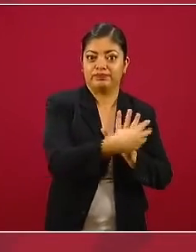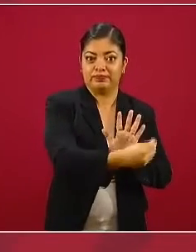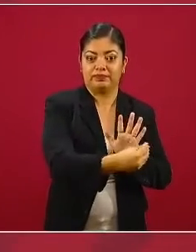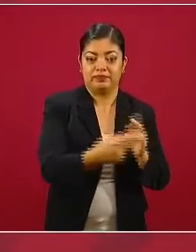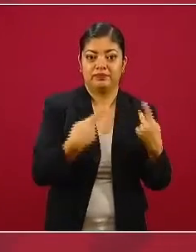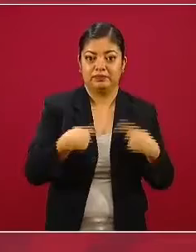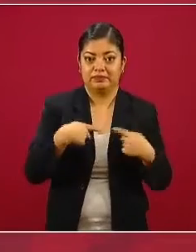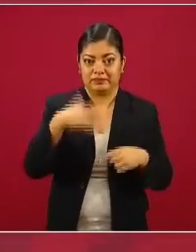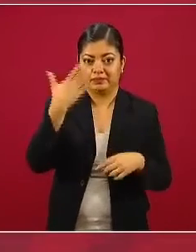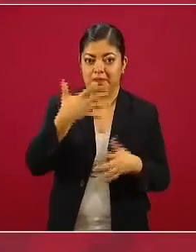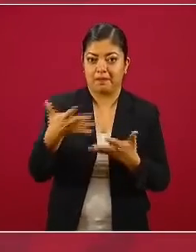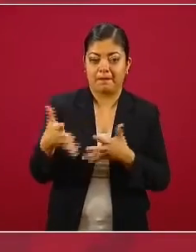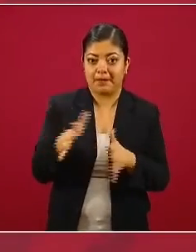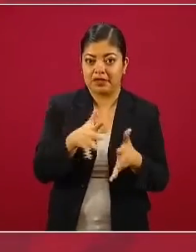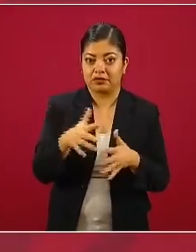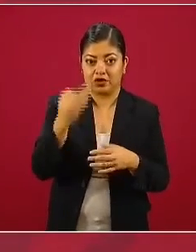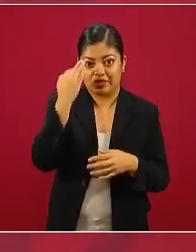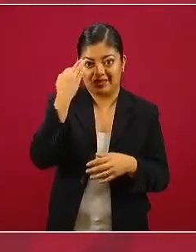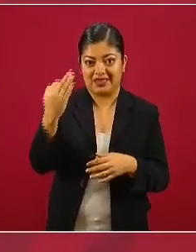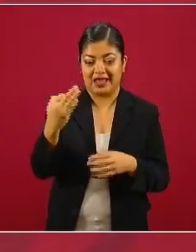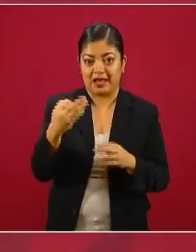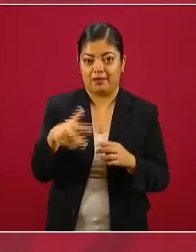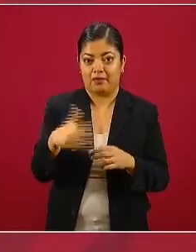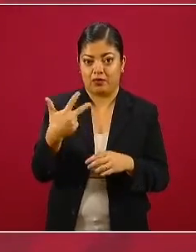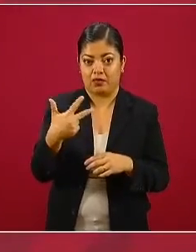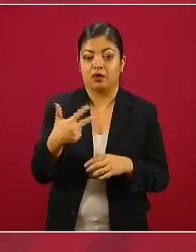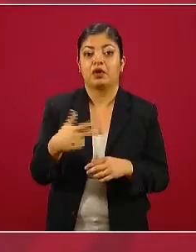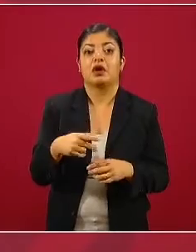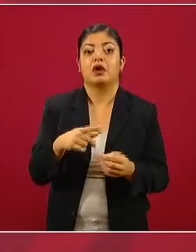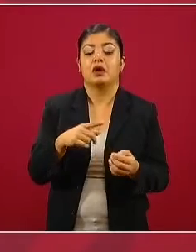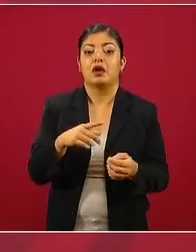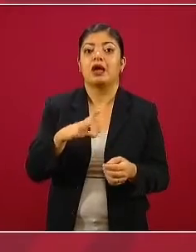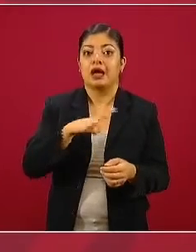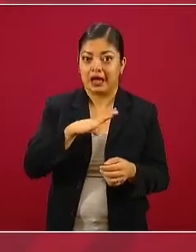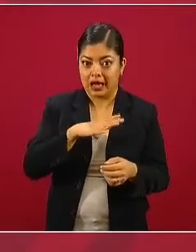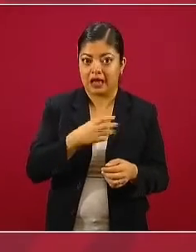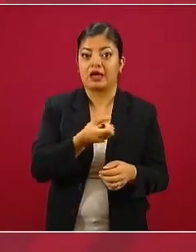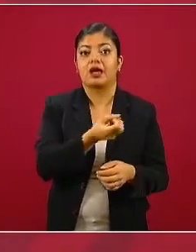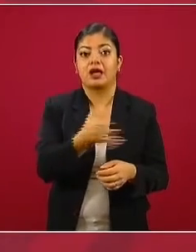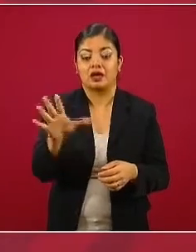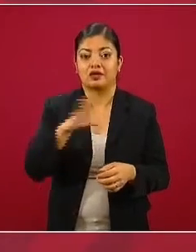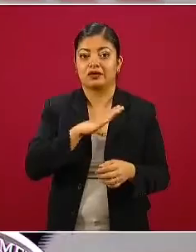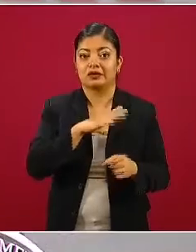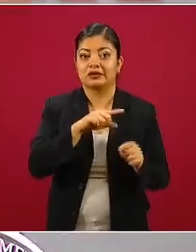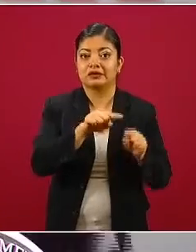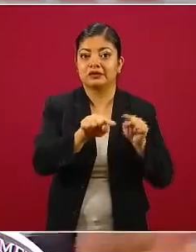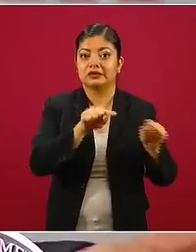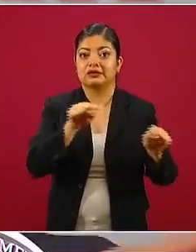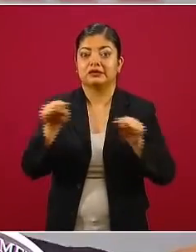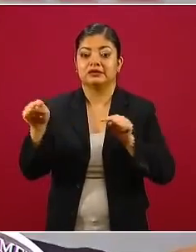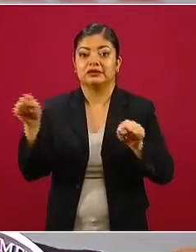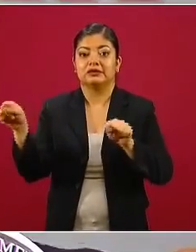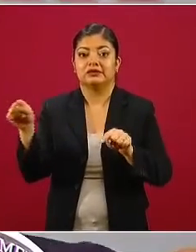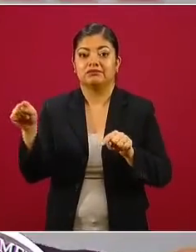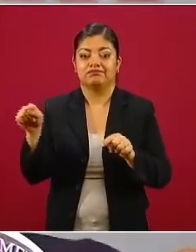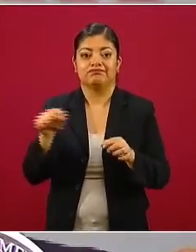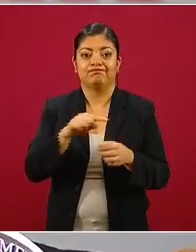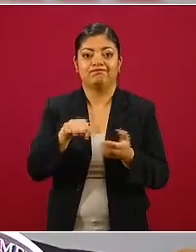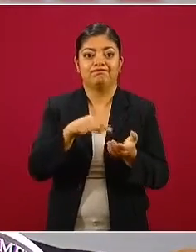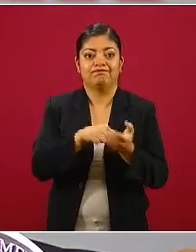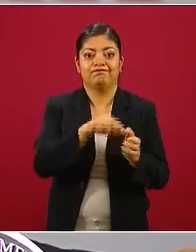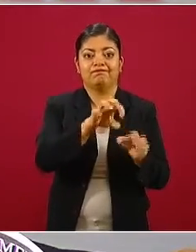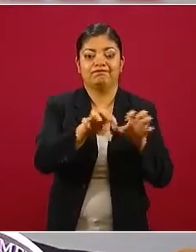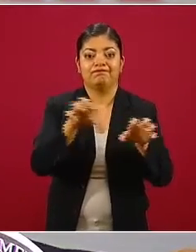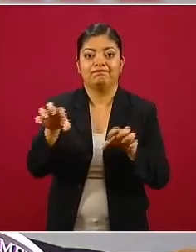enfermedad y todavía tenemos varias zonas que están en posibilidad de tener una reducción aún